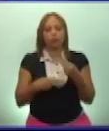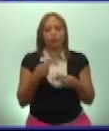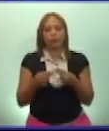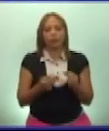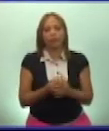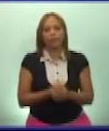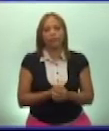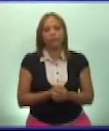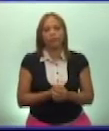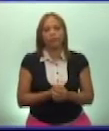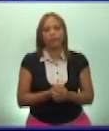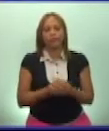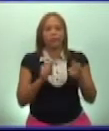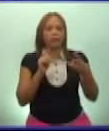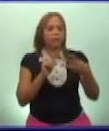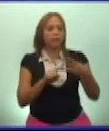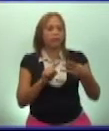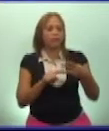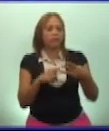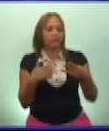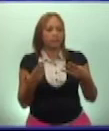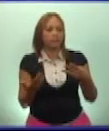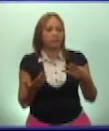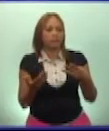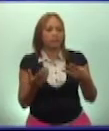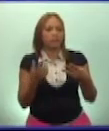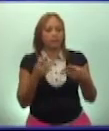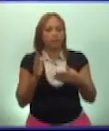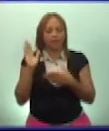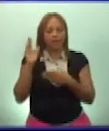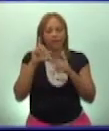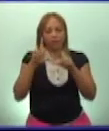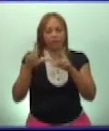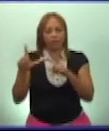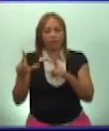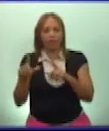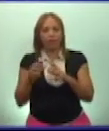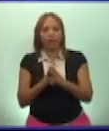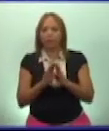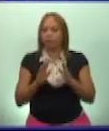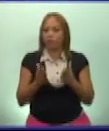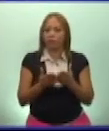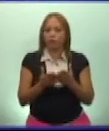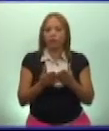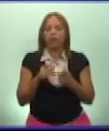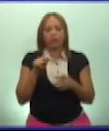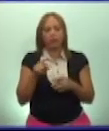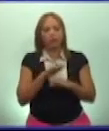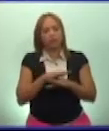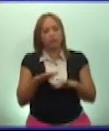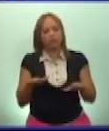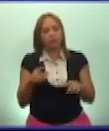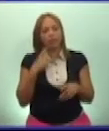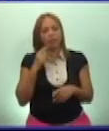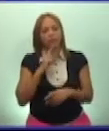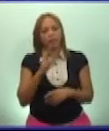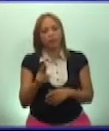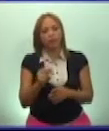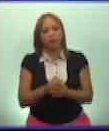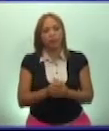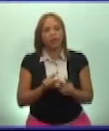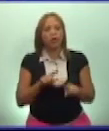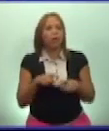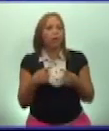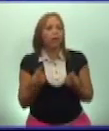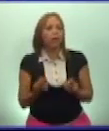La actividad 3, ya le presentamos las imágenes y los datos y están listos para responderla. ¿Por